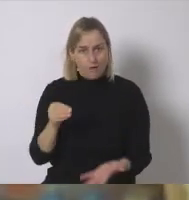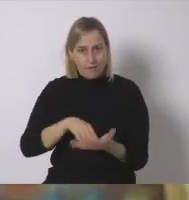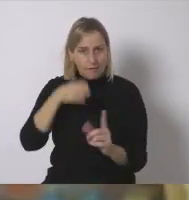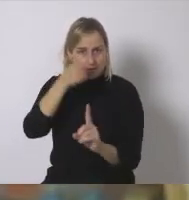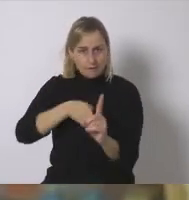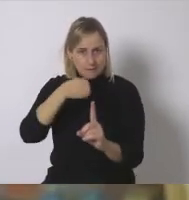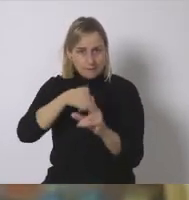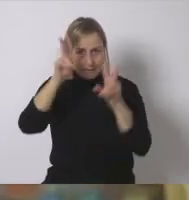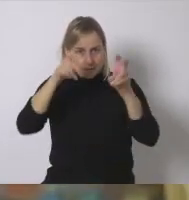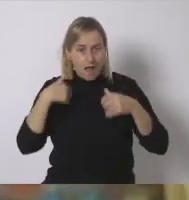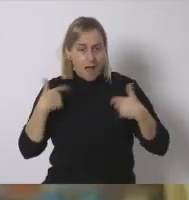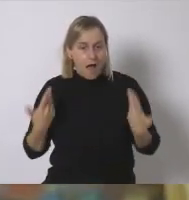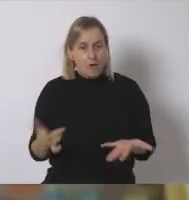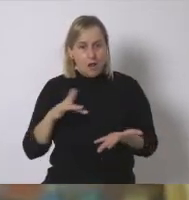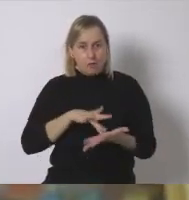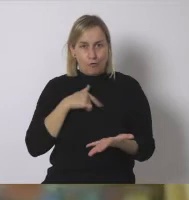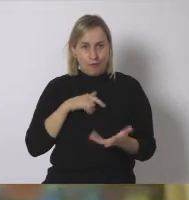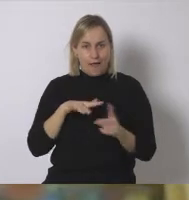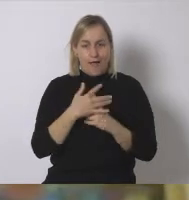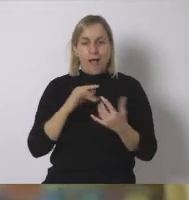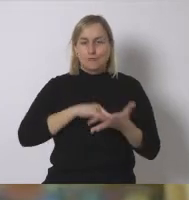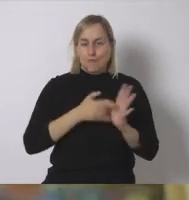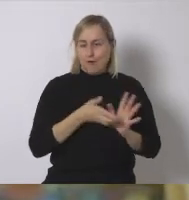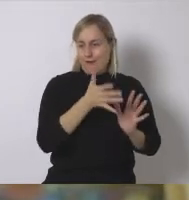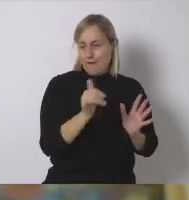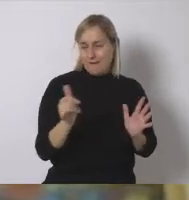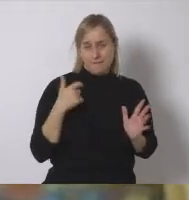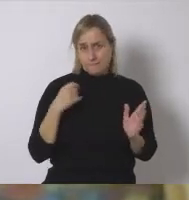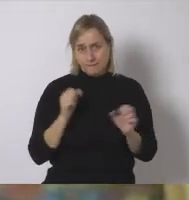en que estamos encontrando soluciones